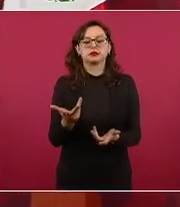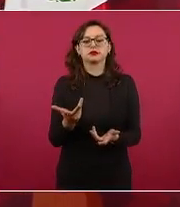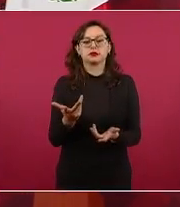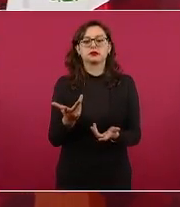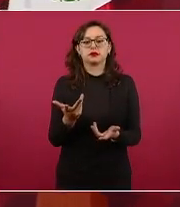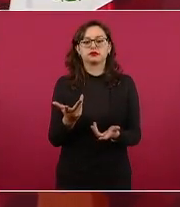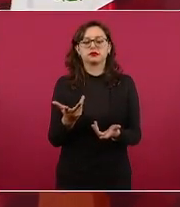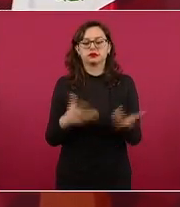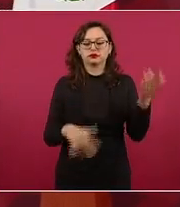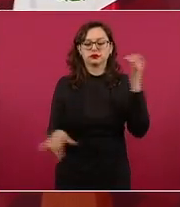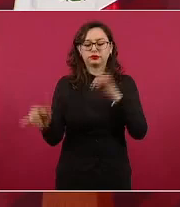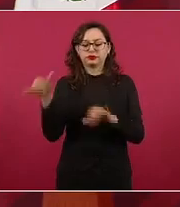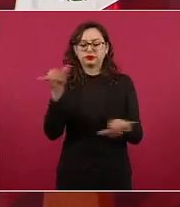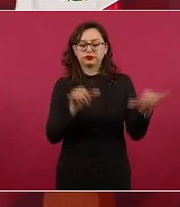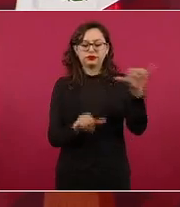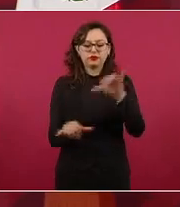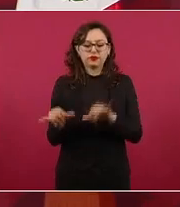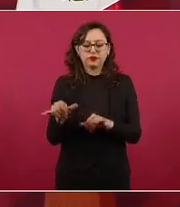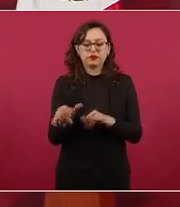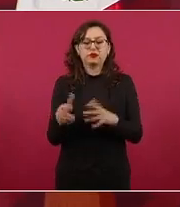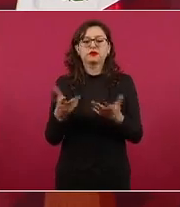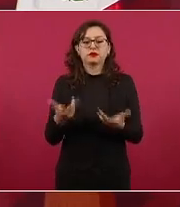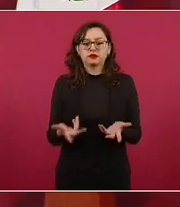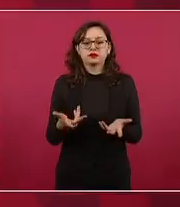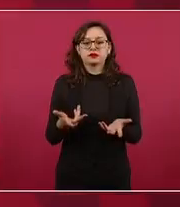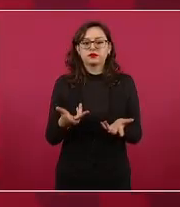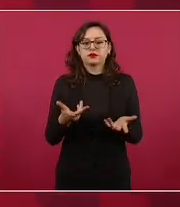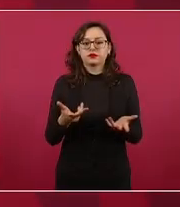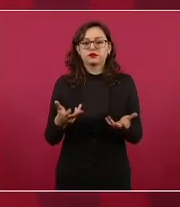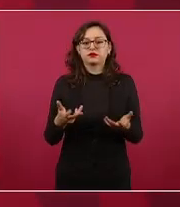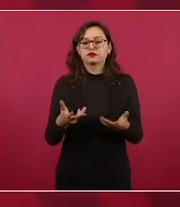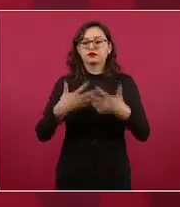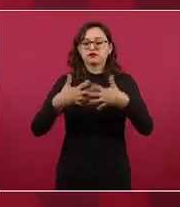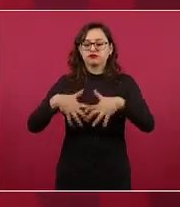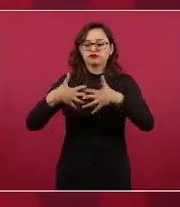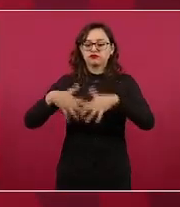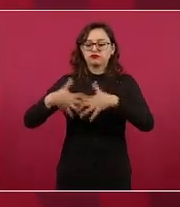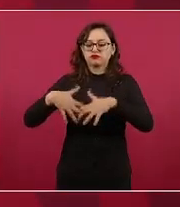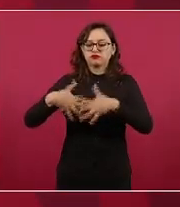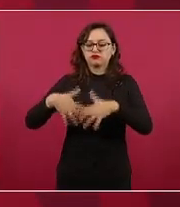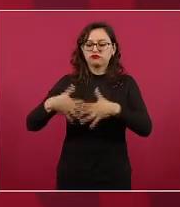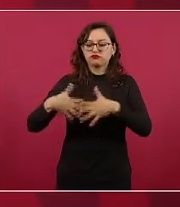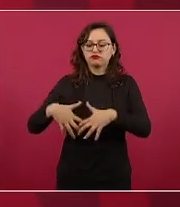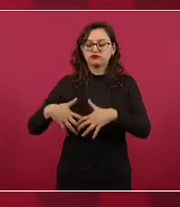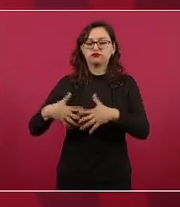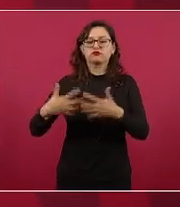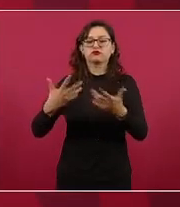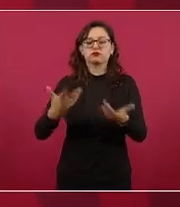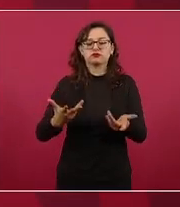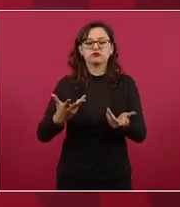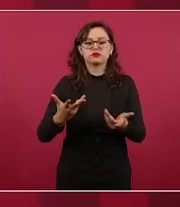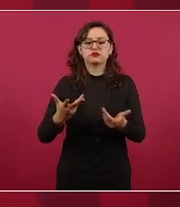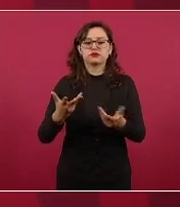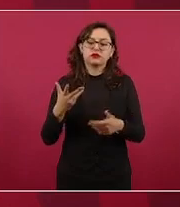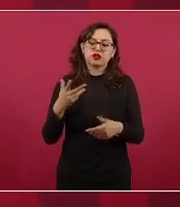fertilizantes rehabilitando las plantas de fertilizantes que nos dejaron así como las refinerías